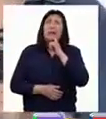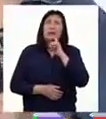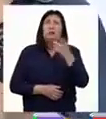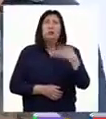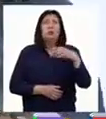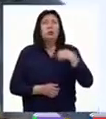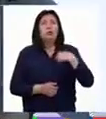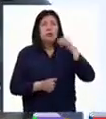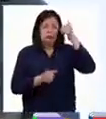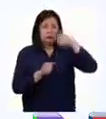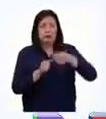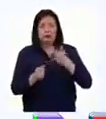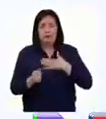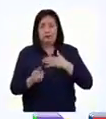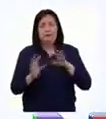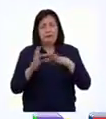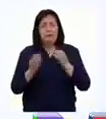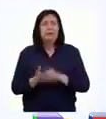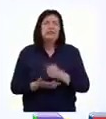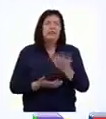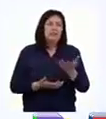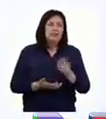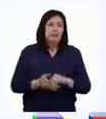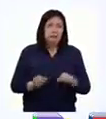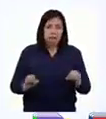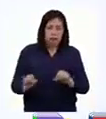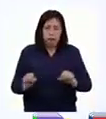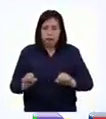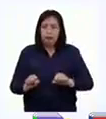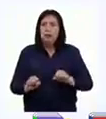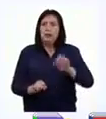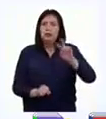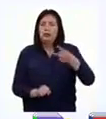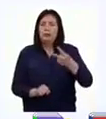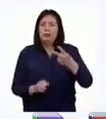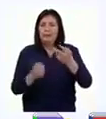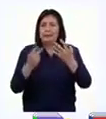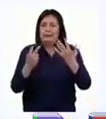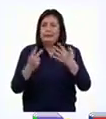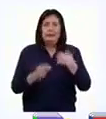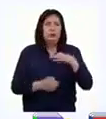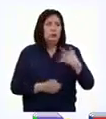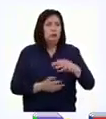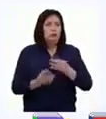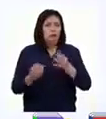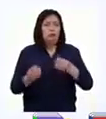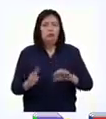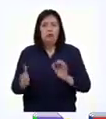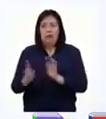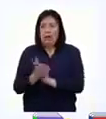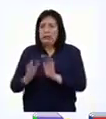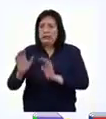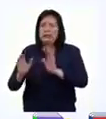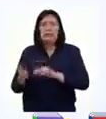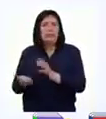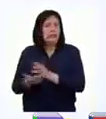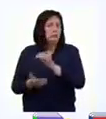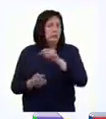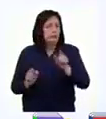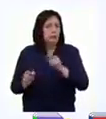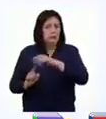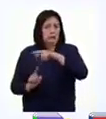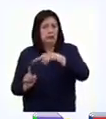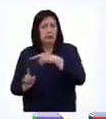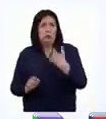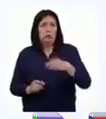fuerte que recordamos en mi familia. Se trata del terremoto del 2007 que afectó muchísimo a Chincha y a Pisco y las zonas aledañas.